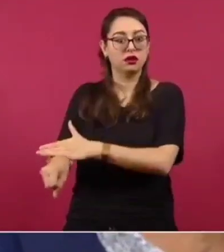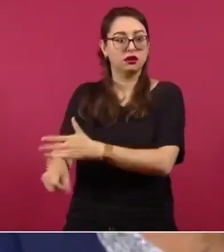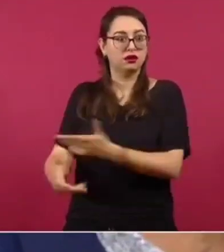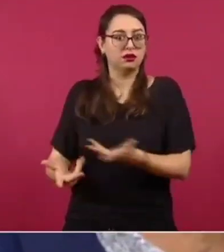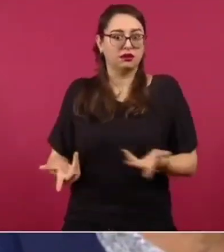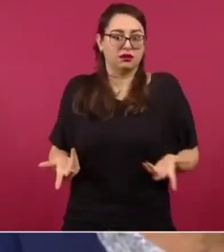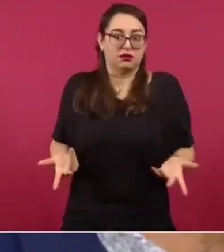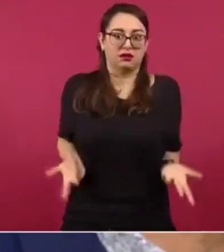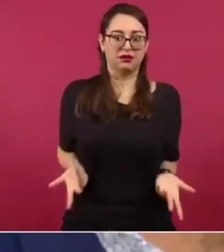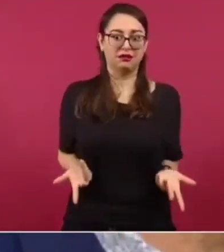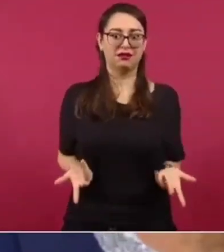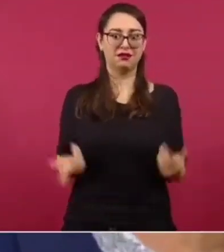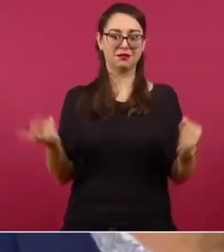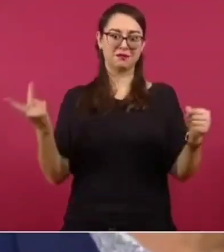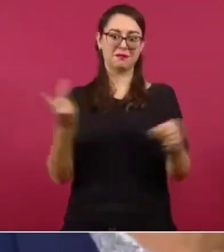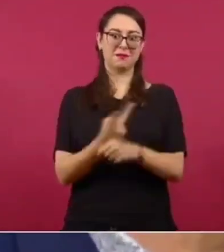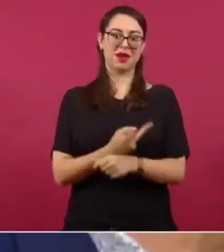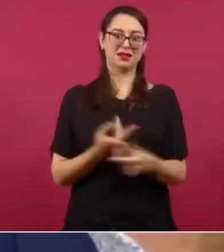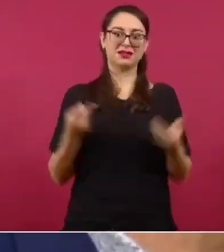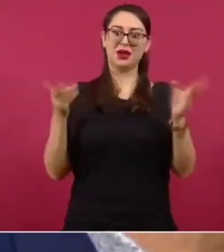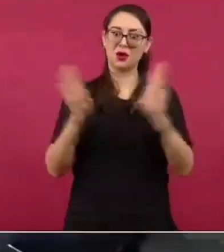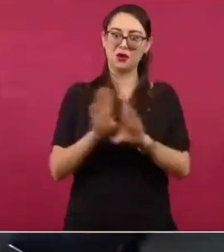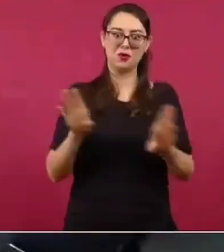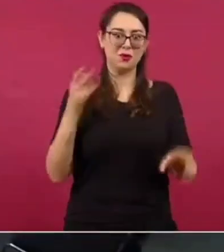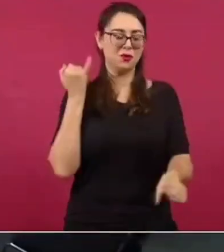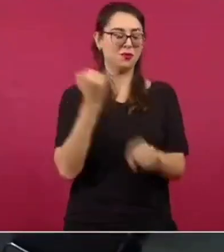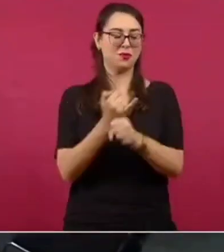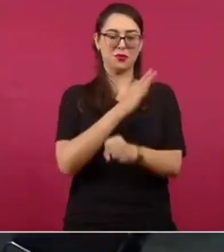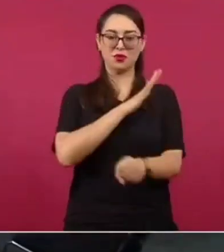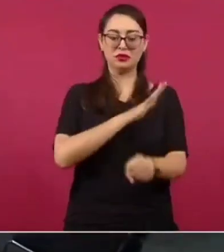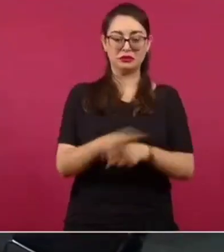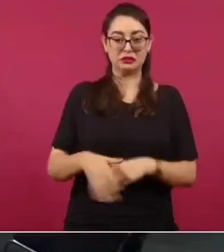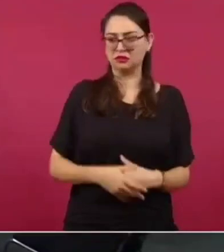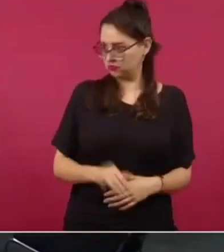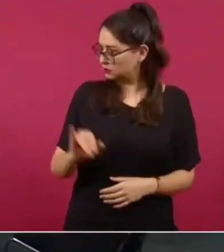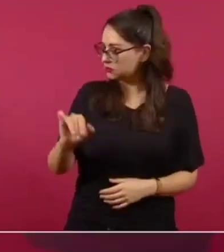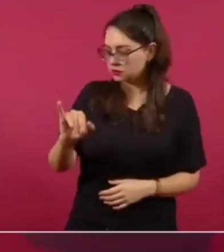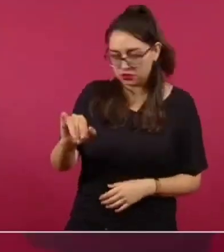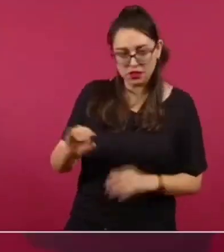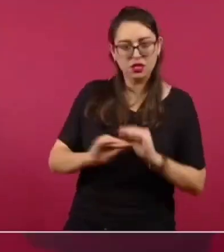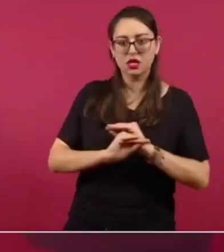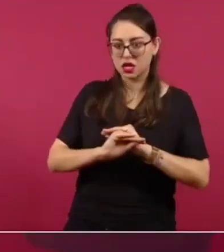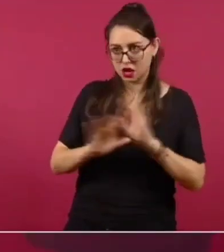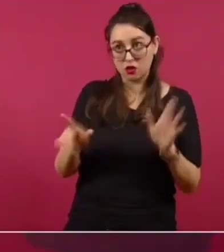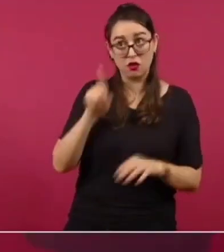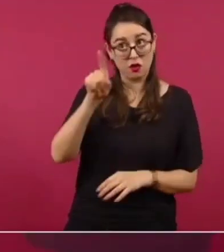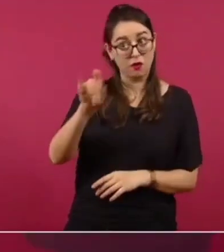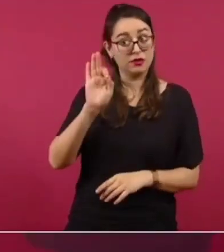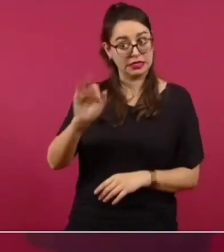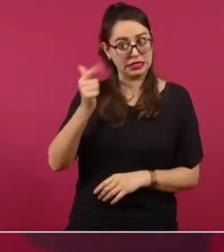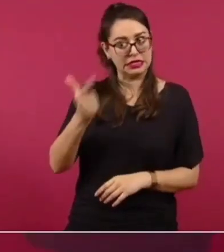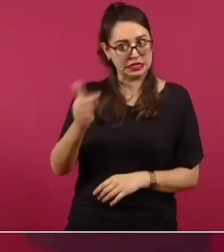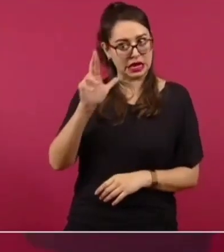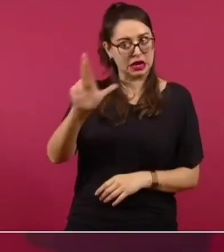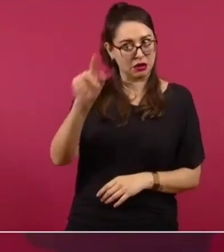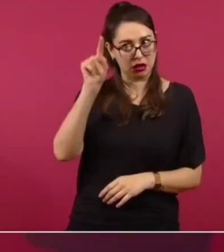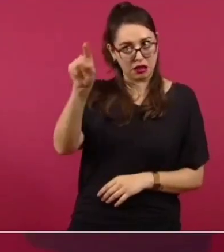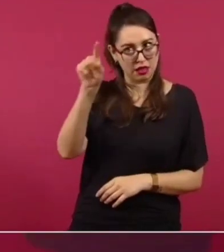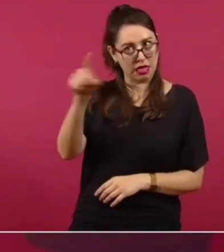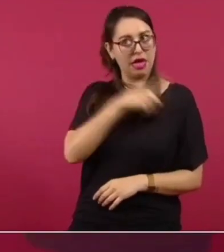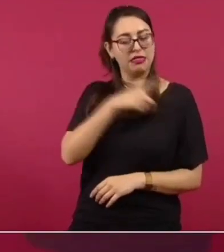manifestaciones en contra de este tipo de resolución. Sí, sí, sí. Y eso tiene que ver con la fiscalía y